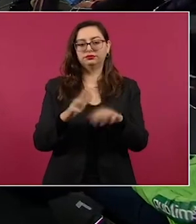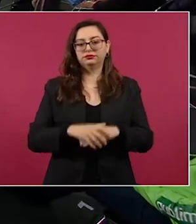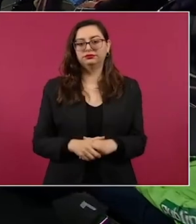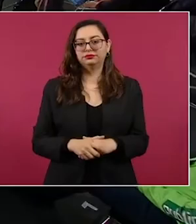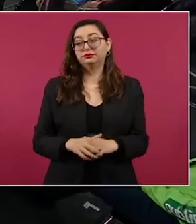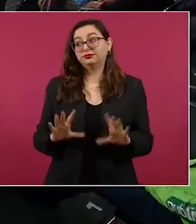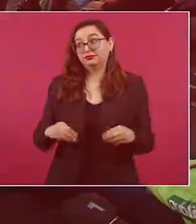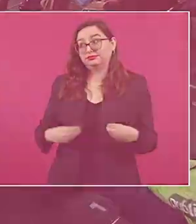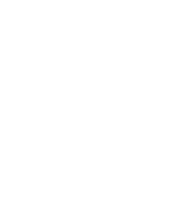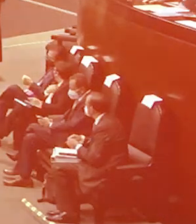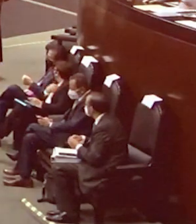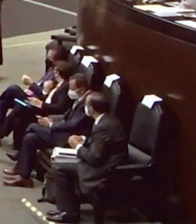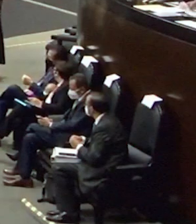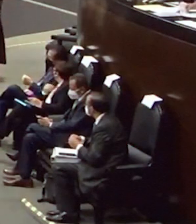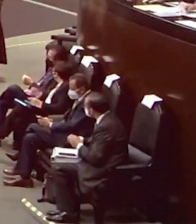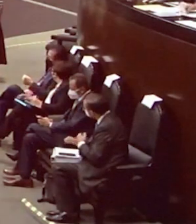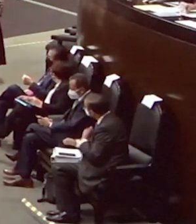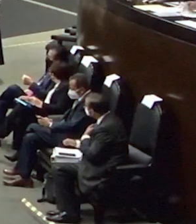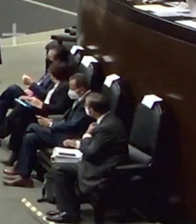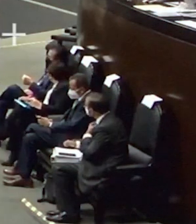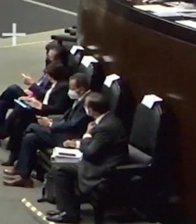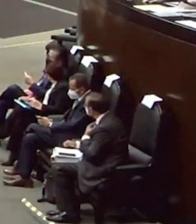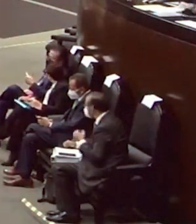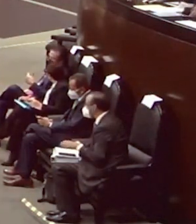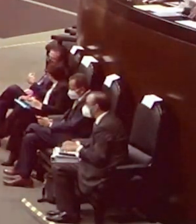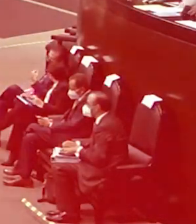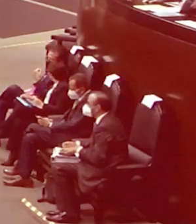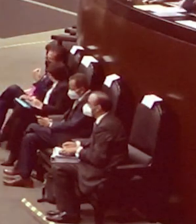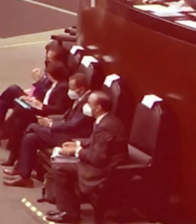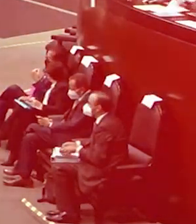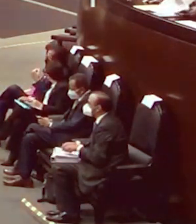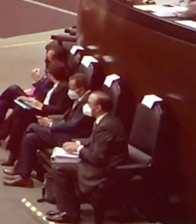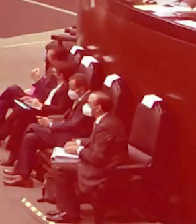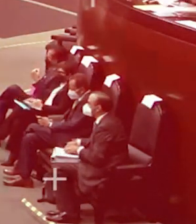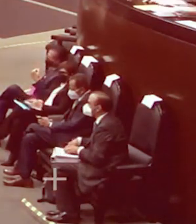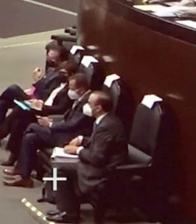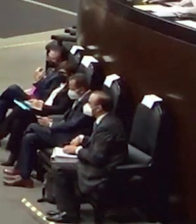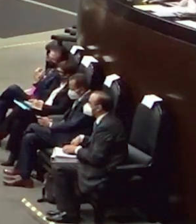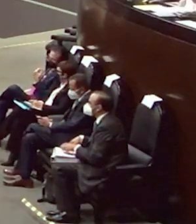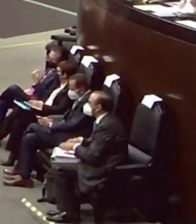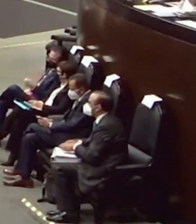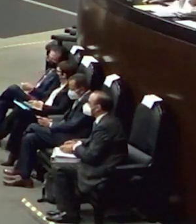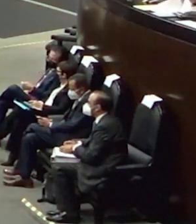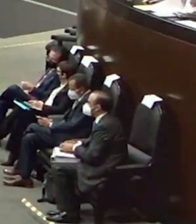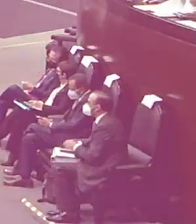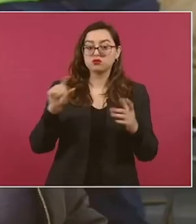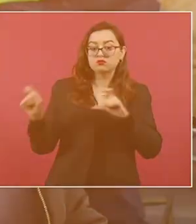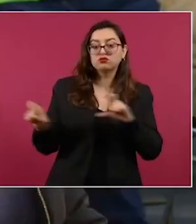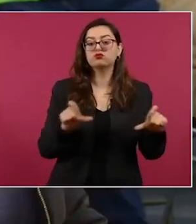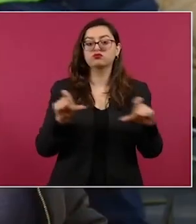Así se conoce. Los cambios a la ley serán revisados a fondo, con el objetivo de que no contravengan lo establecido en la Constitución.